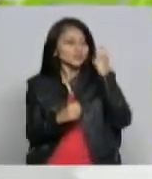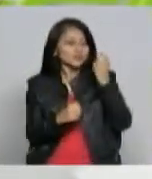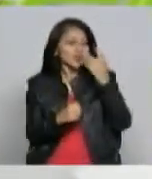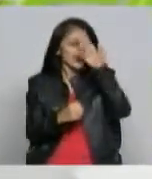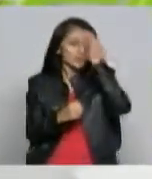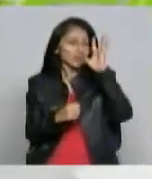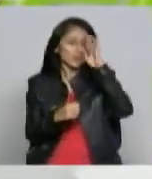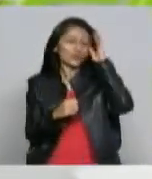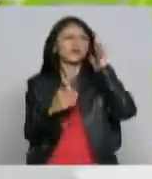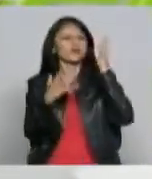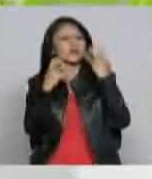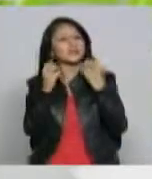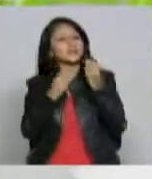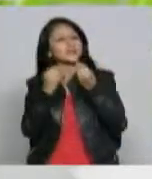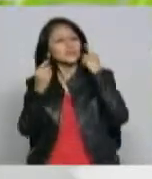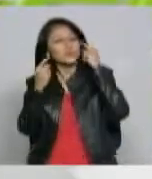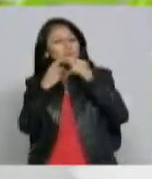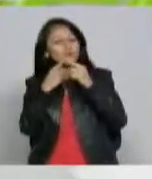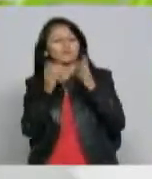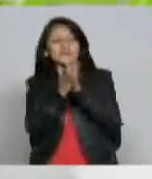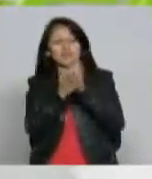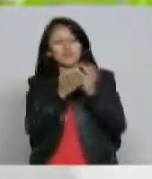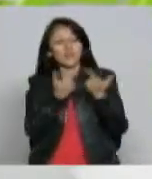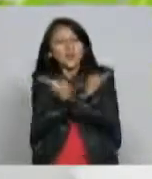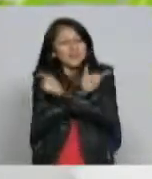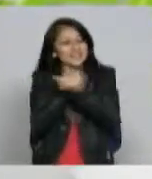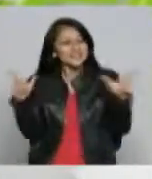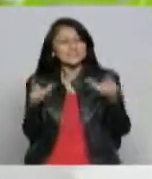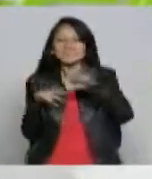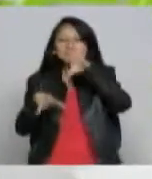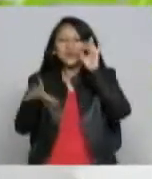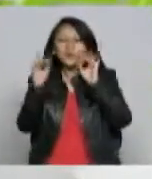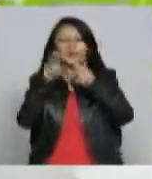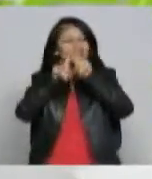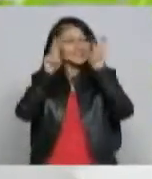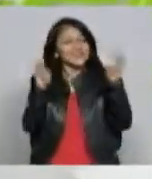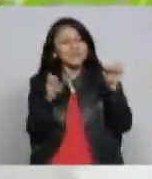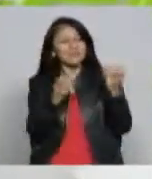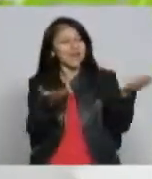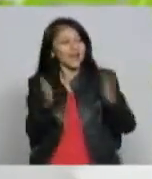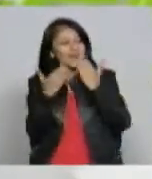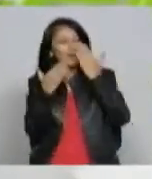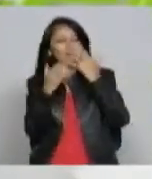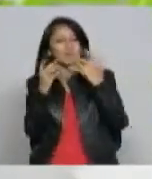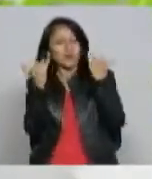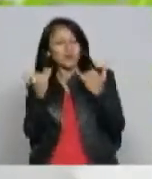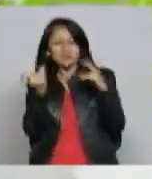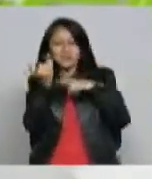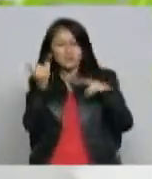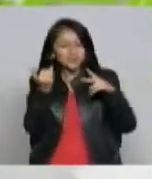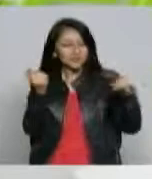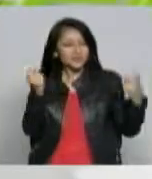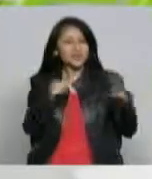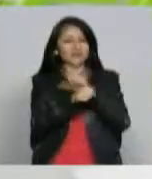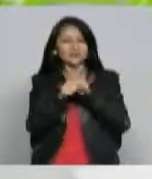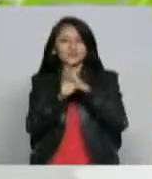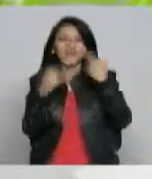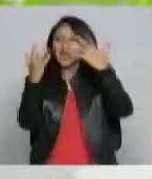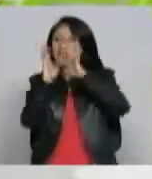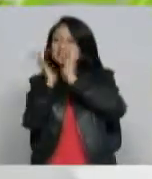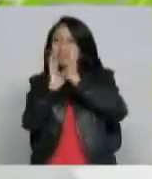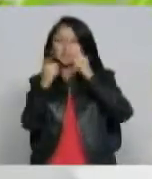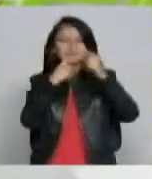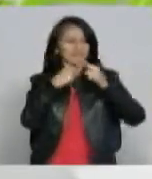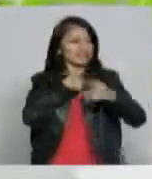meterlos en un estudio queríamos que salieran siempre hemos creído que la televisión ya en este siglo XXI hay que hacerla desde afuera desde la calle